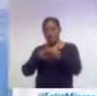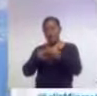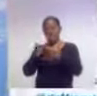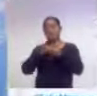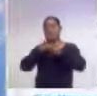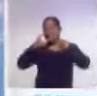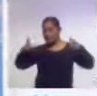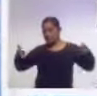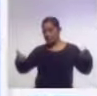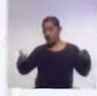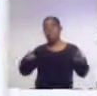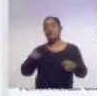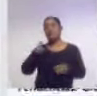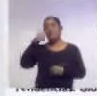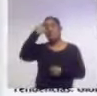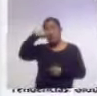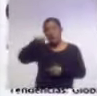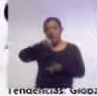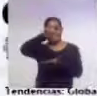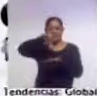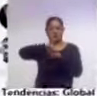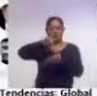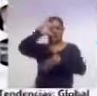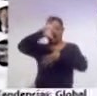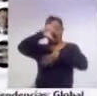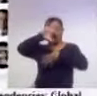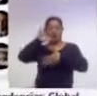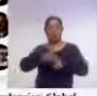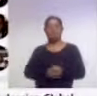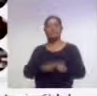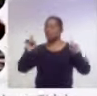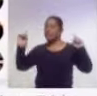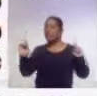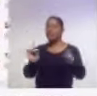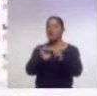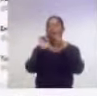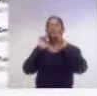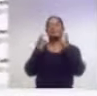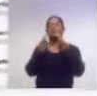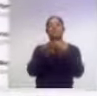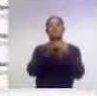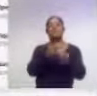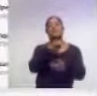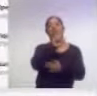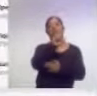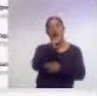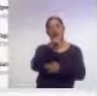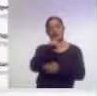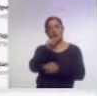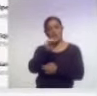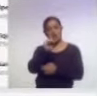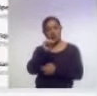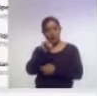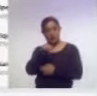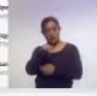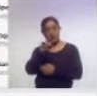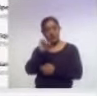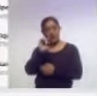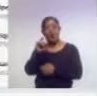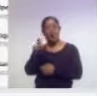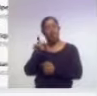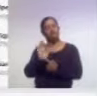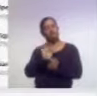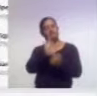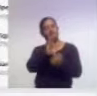El canciller Marcelo Ebrard se reunió con el Secretario General de Naciones Unidas, Antonio Guterres, a quien presentó el Plan de Desarrollo